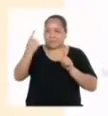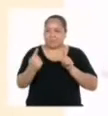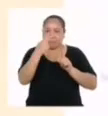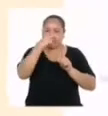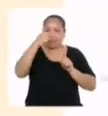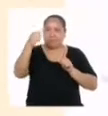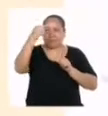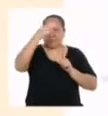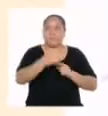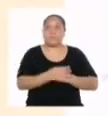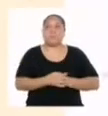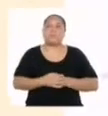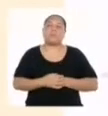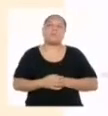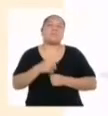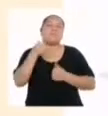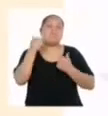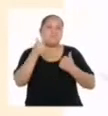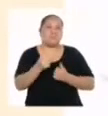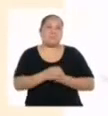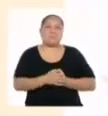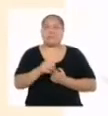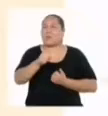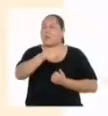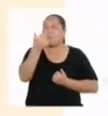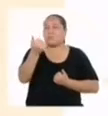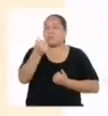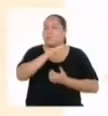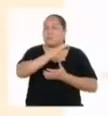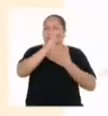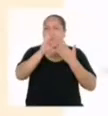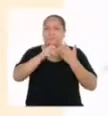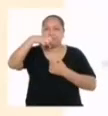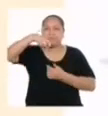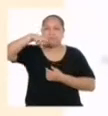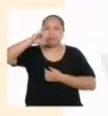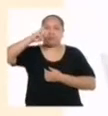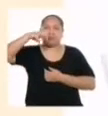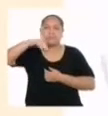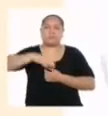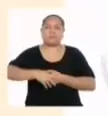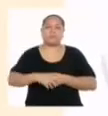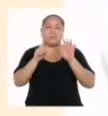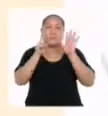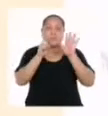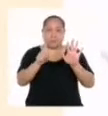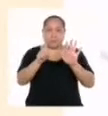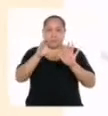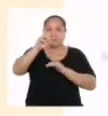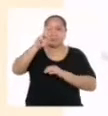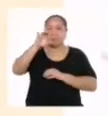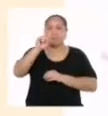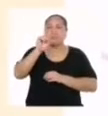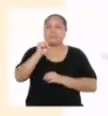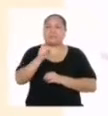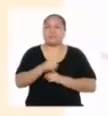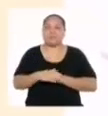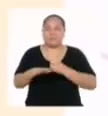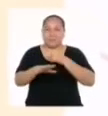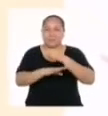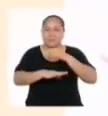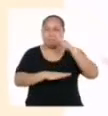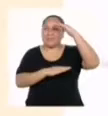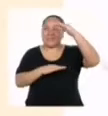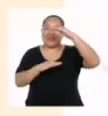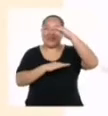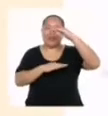Bien hecho, Yanira. ¿Qué otra cosa recuerdas de estos prismas? Bueno, hay seis caras. Cada base también